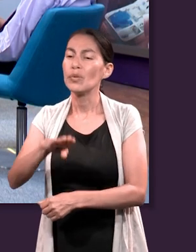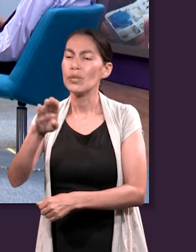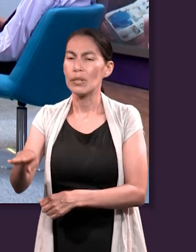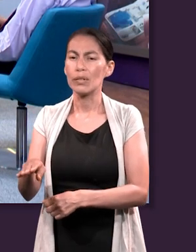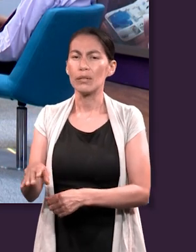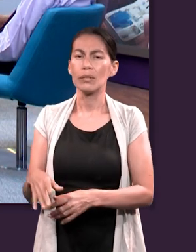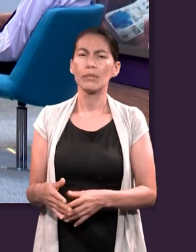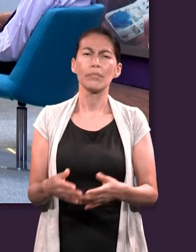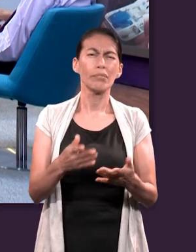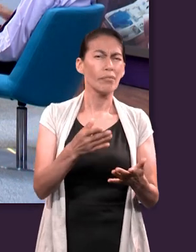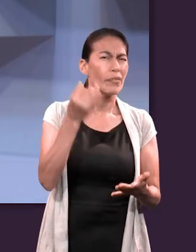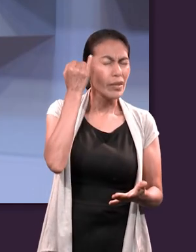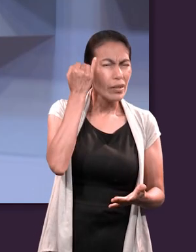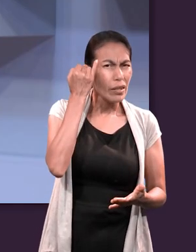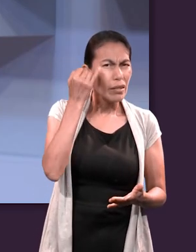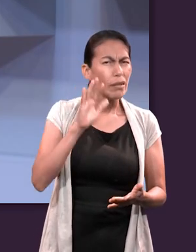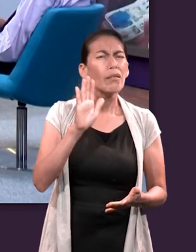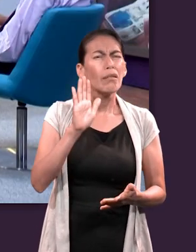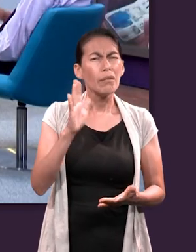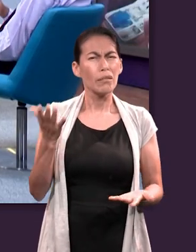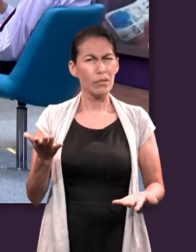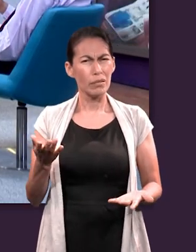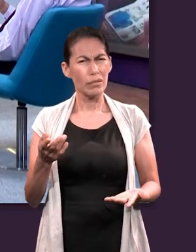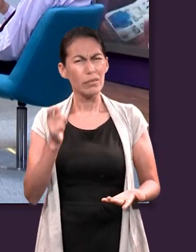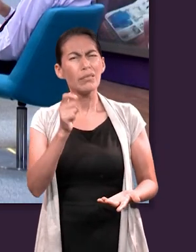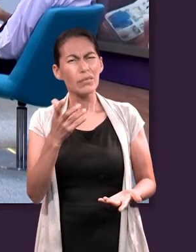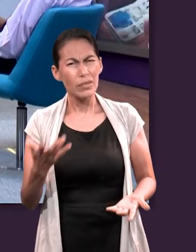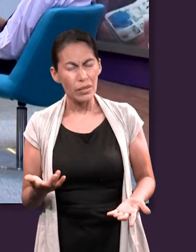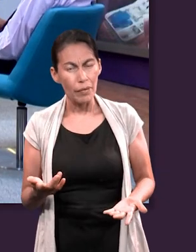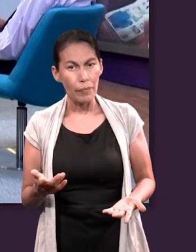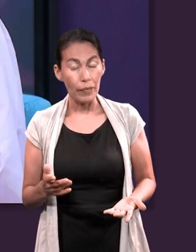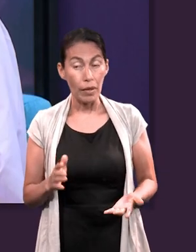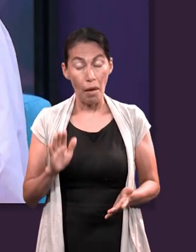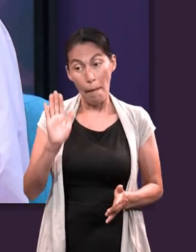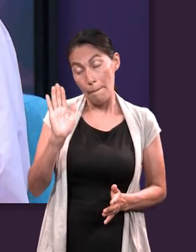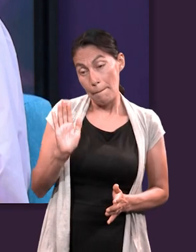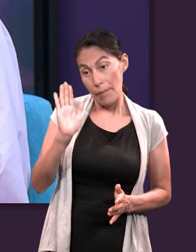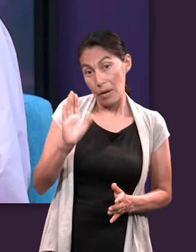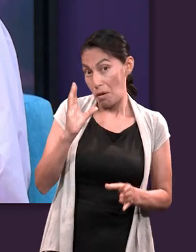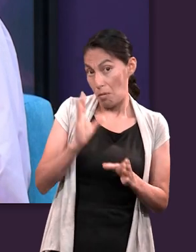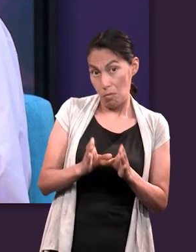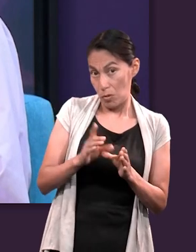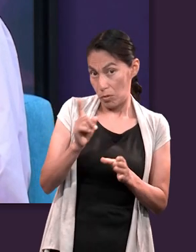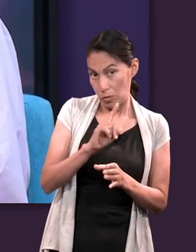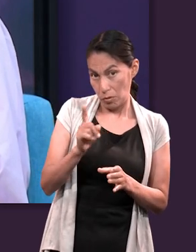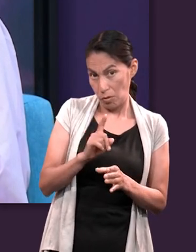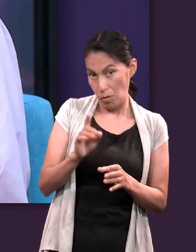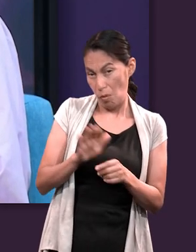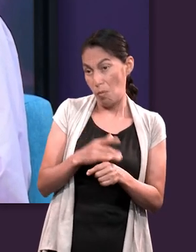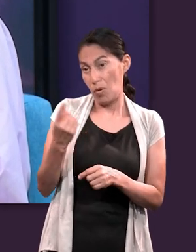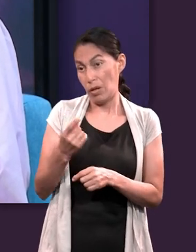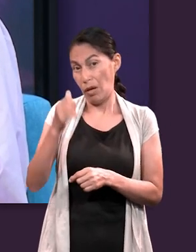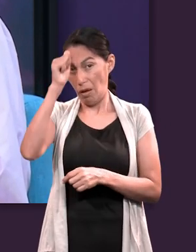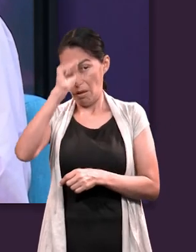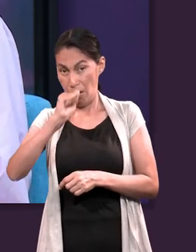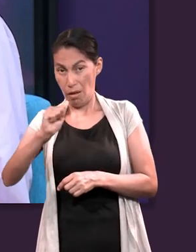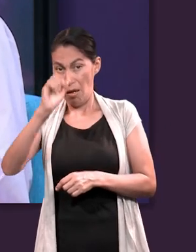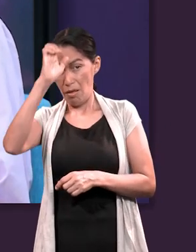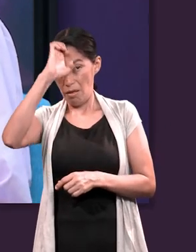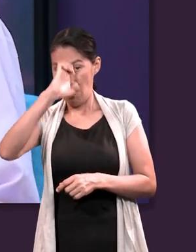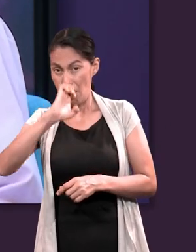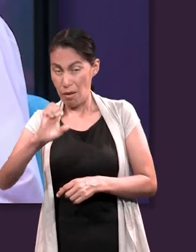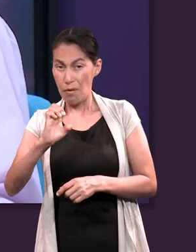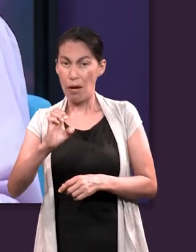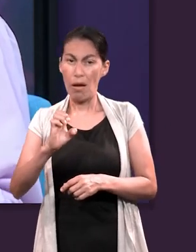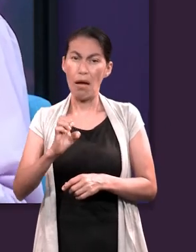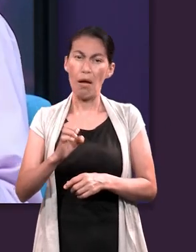Isai, ¿qué pasó con esa advertencia? Parece que no se cumplió, ¿no es así? Porque pues Adán y Eva todavía vivieron y